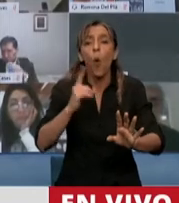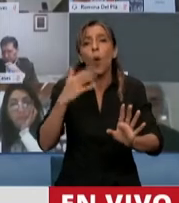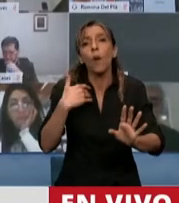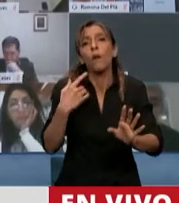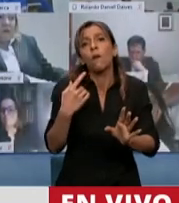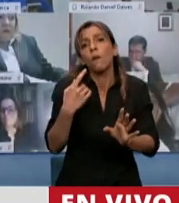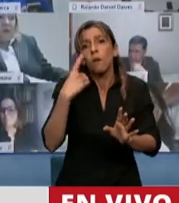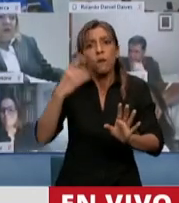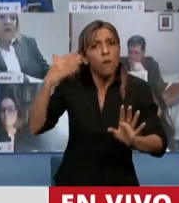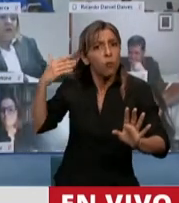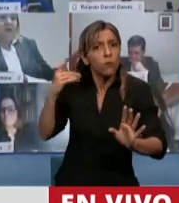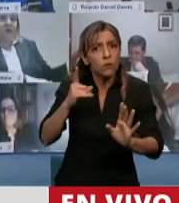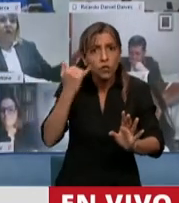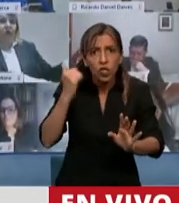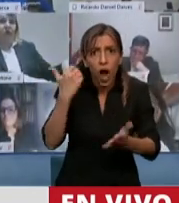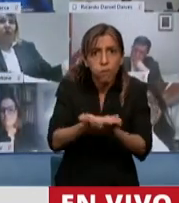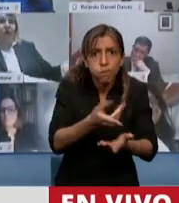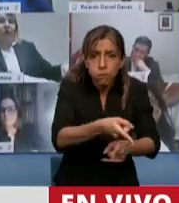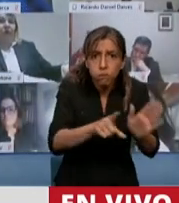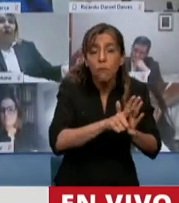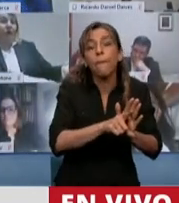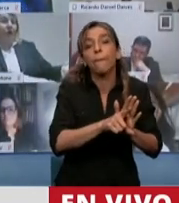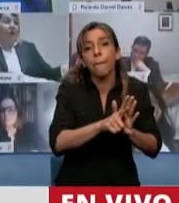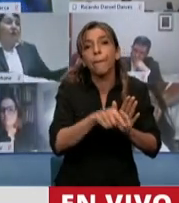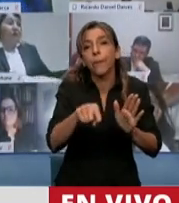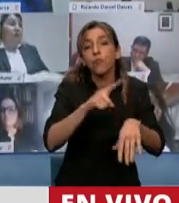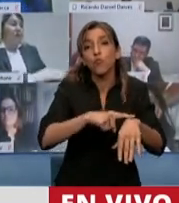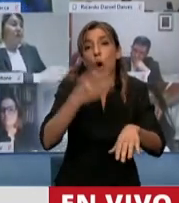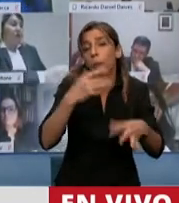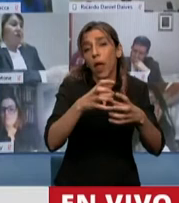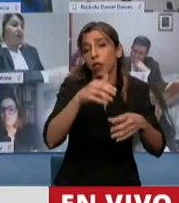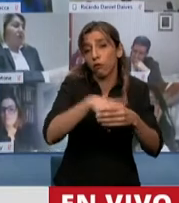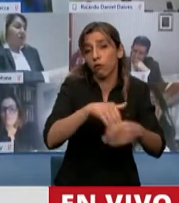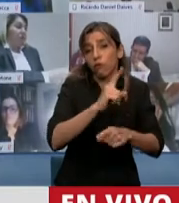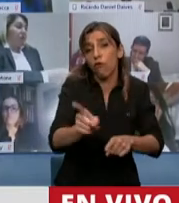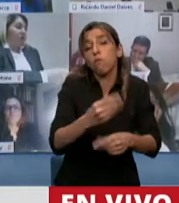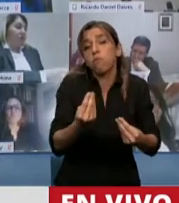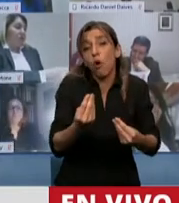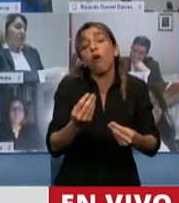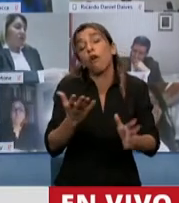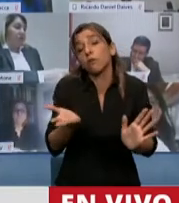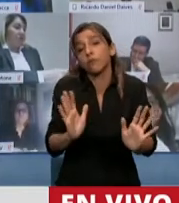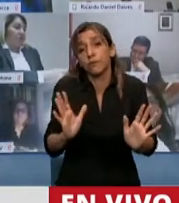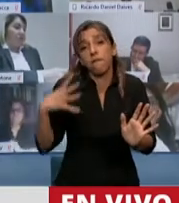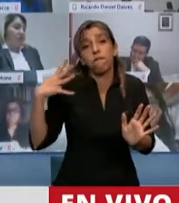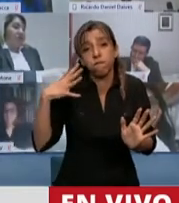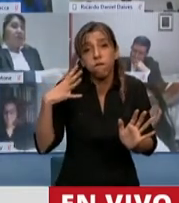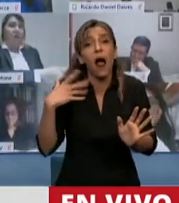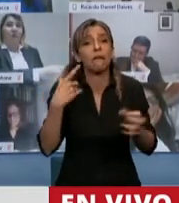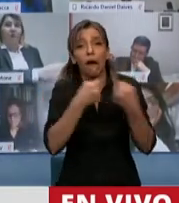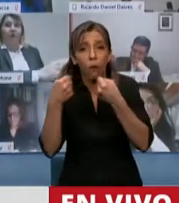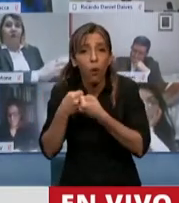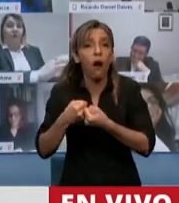proyectos que no estaban consensuados, que había proyectos en la Cámara de Diputados que se habían dictaminado en la Comisión de